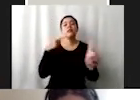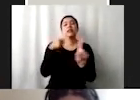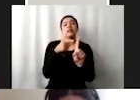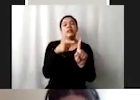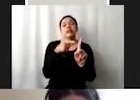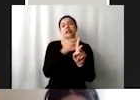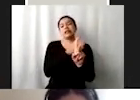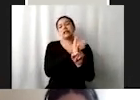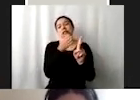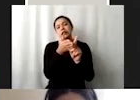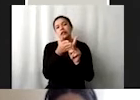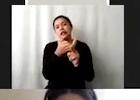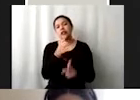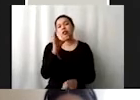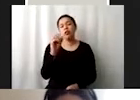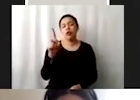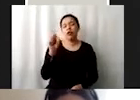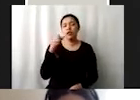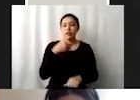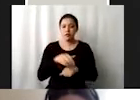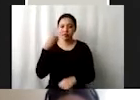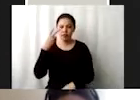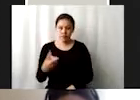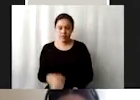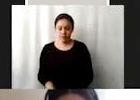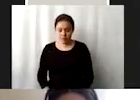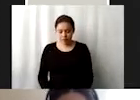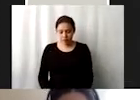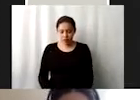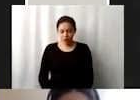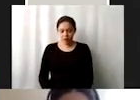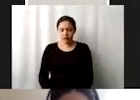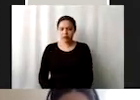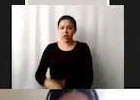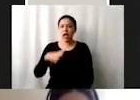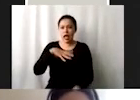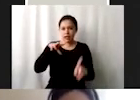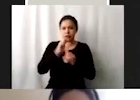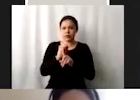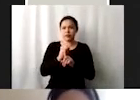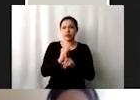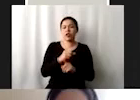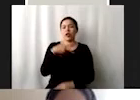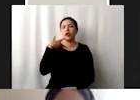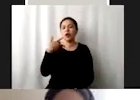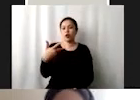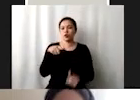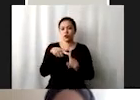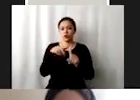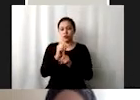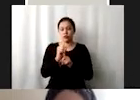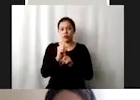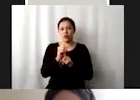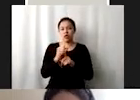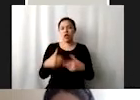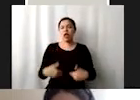S2 también tiene sus metas por acá, sus ocho metas, poner fin al